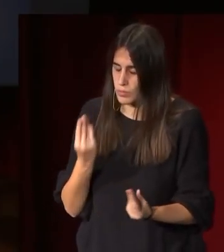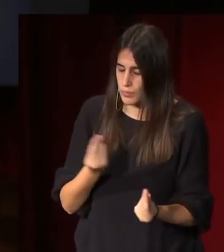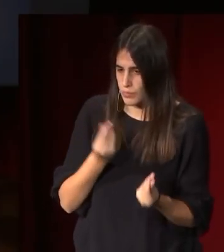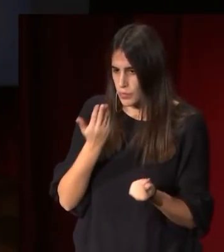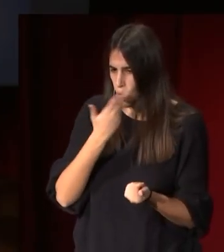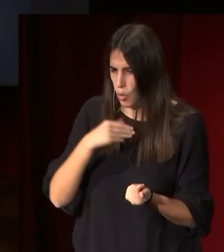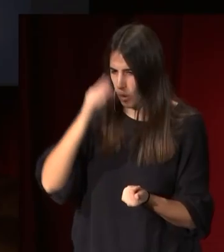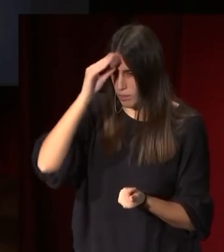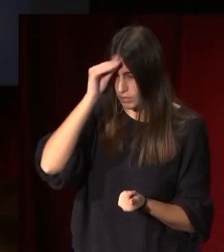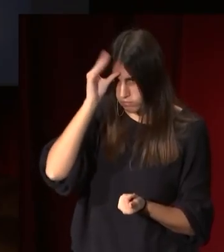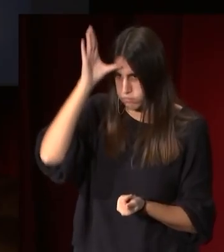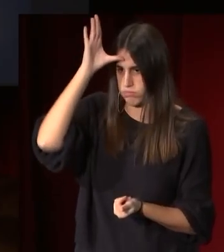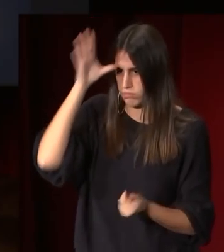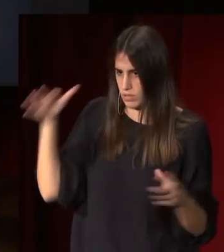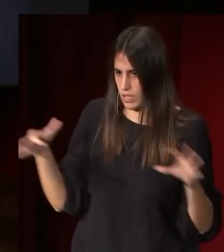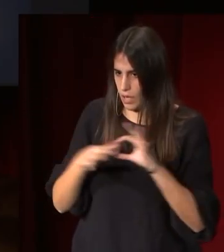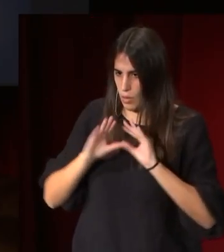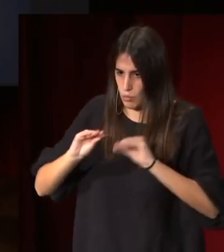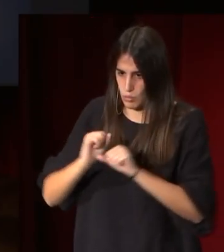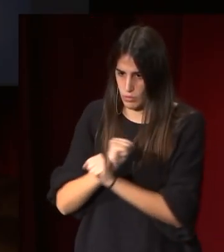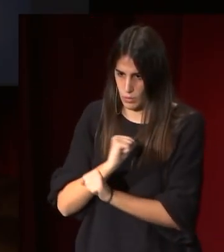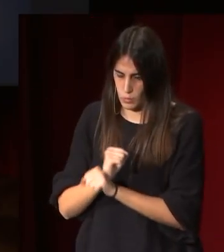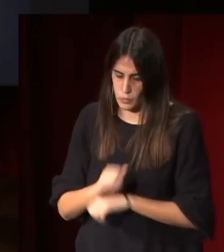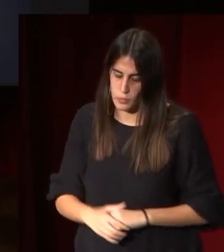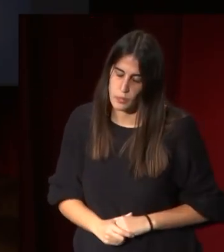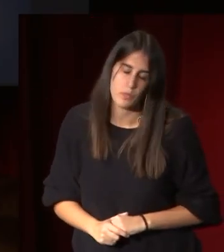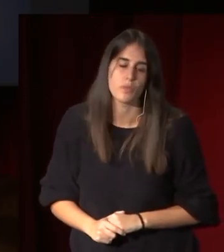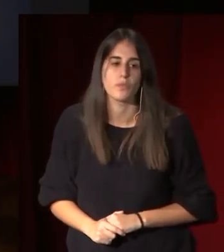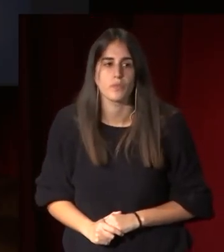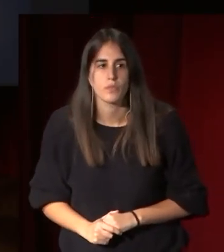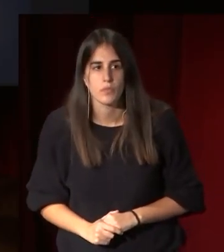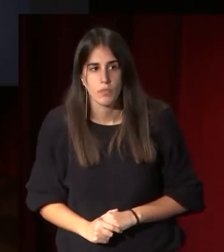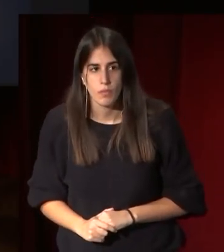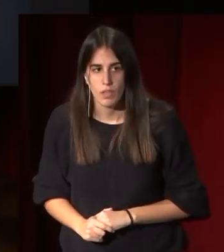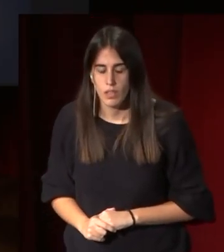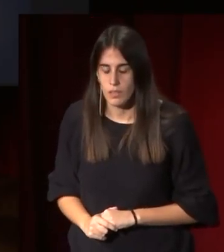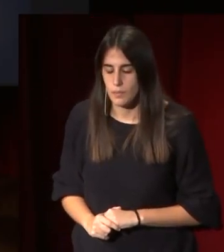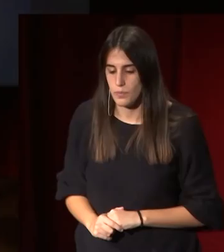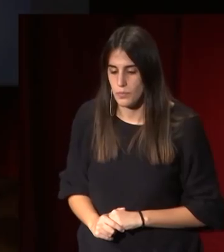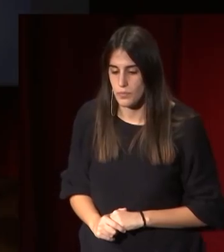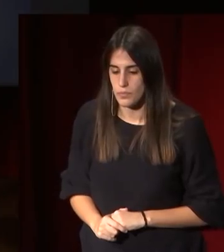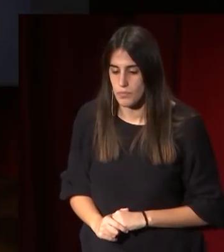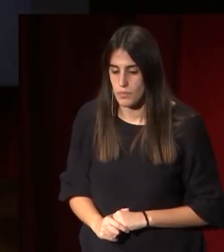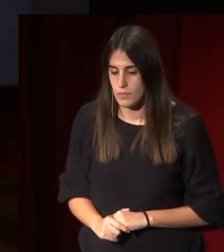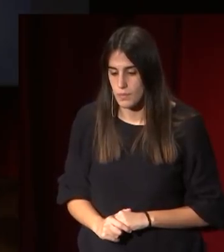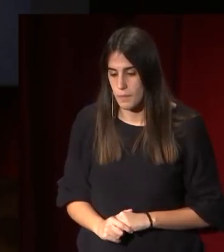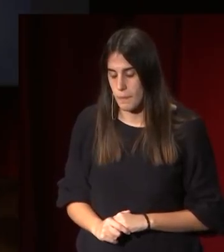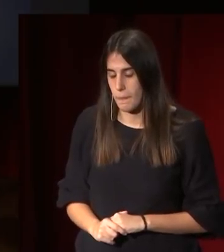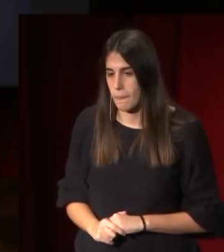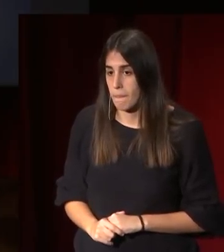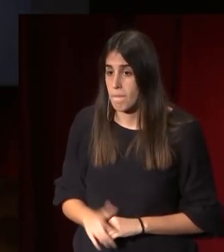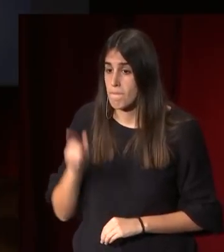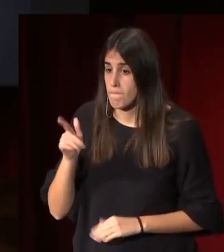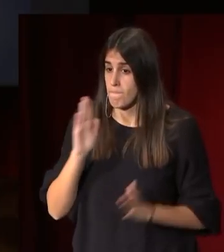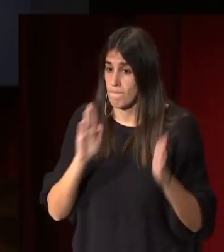con un conocimiento muy profundo de lo que él está haciendo. Como, digamos que como resumen de ese